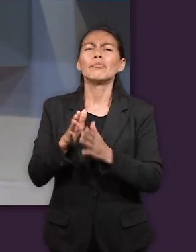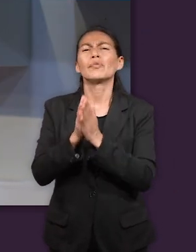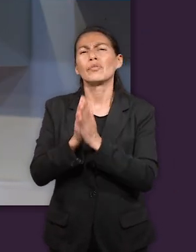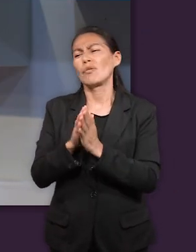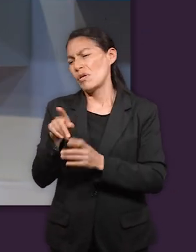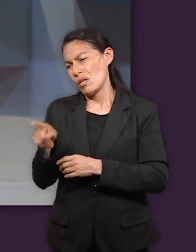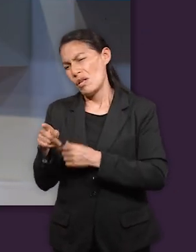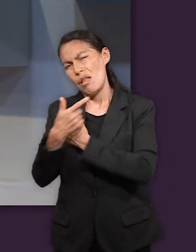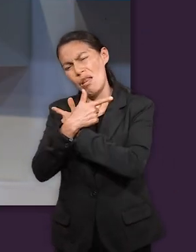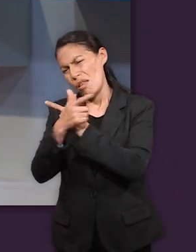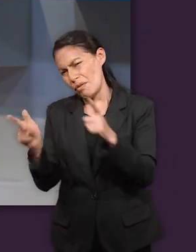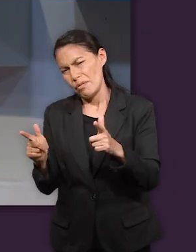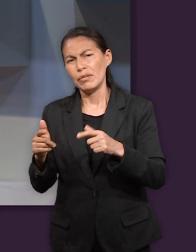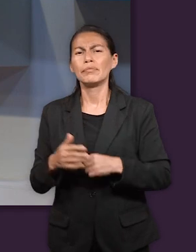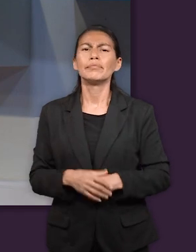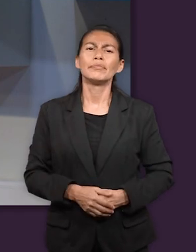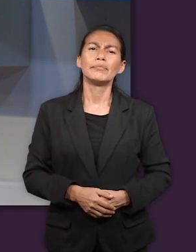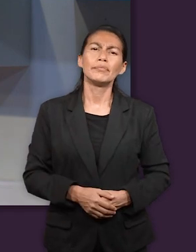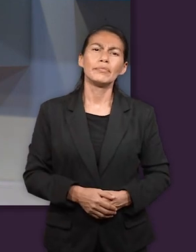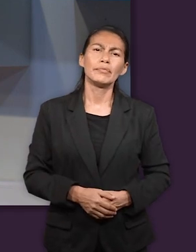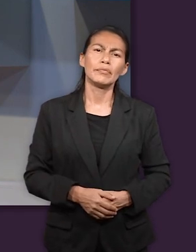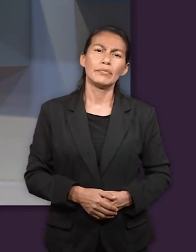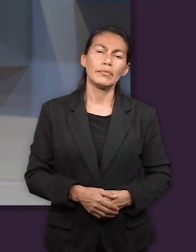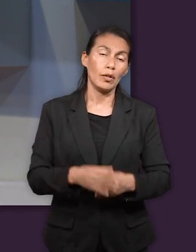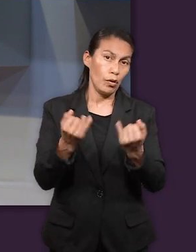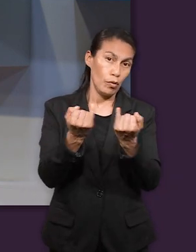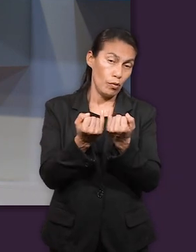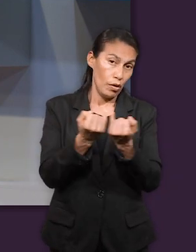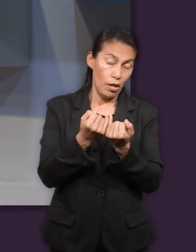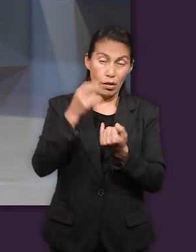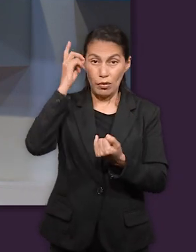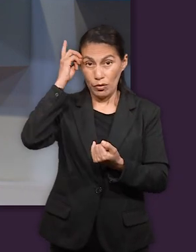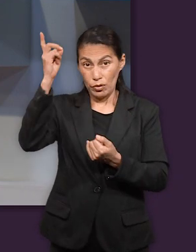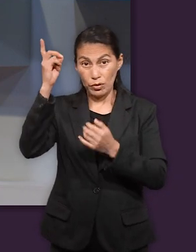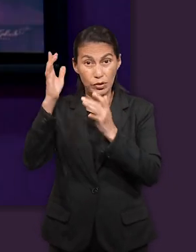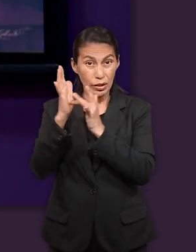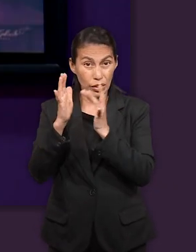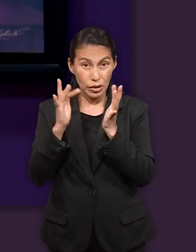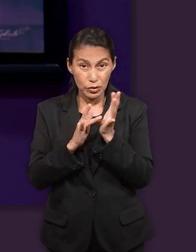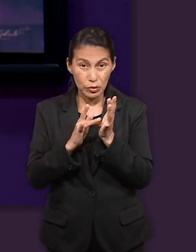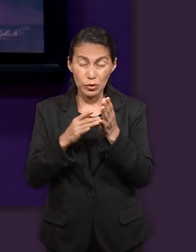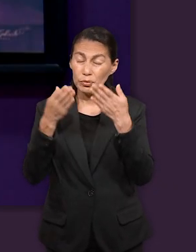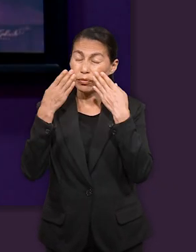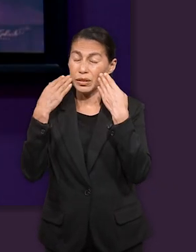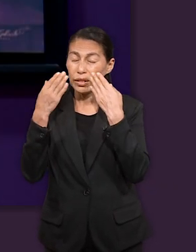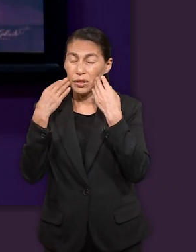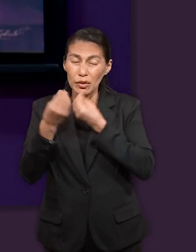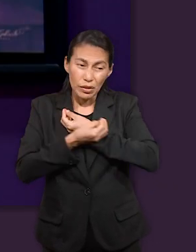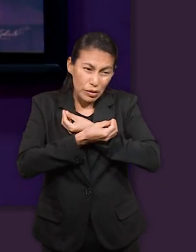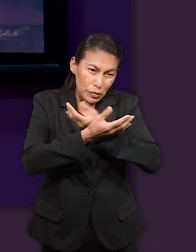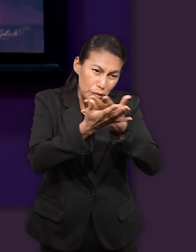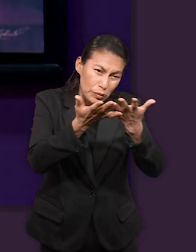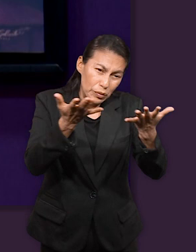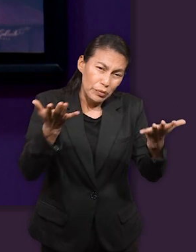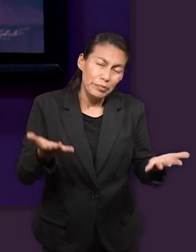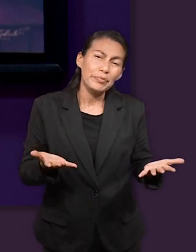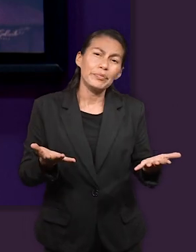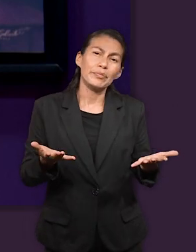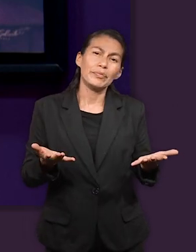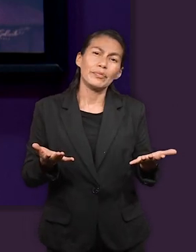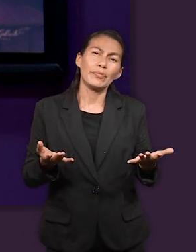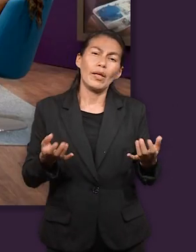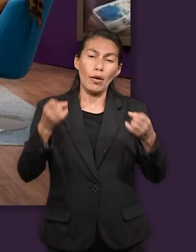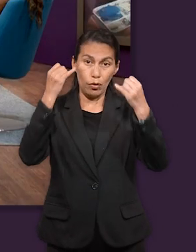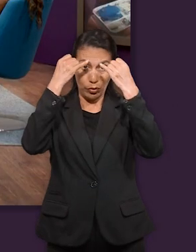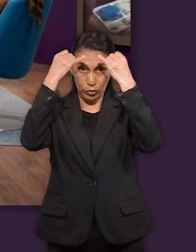vida yo prefiero dar mi vida en lugar de en lugar de mi hermano así como Dios y Jesús